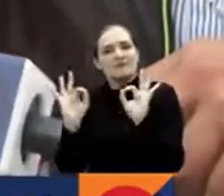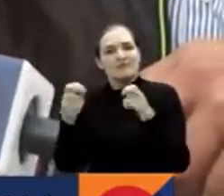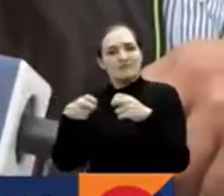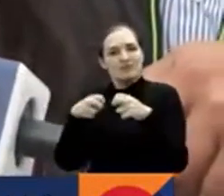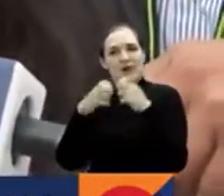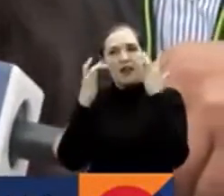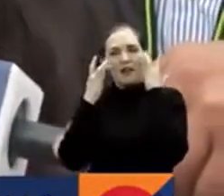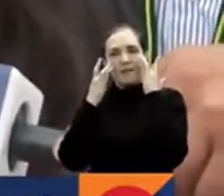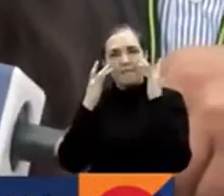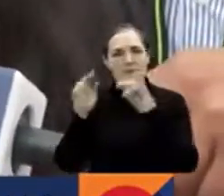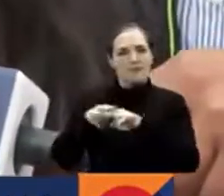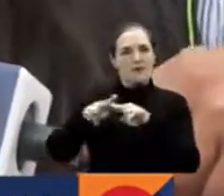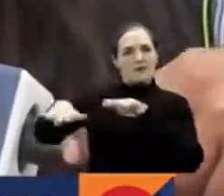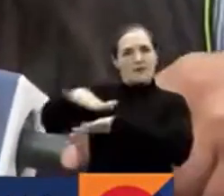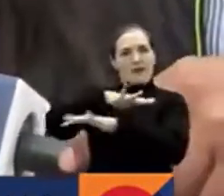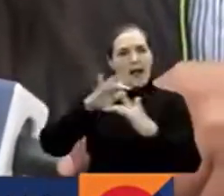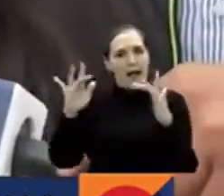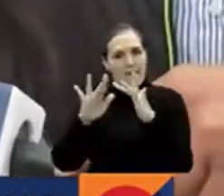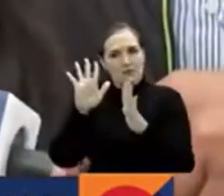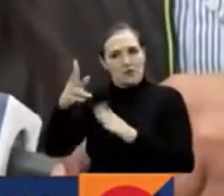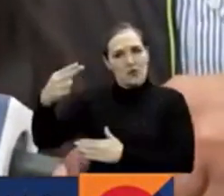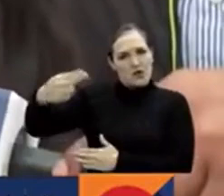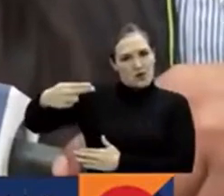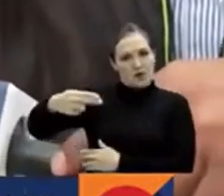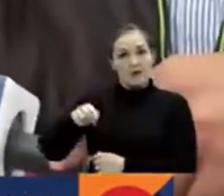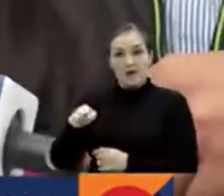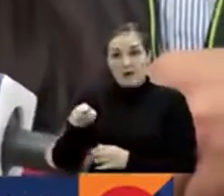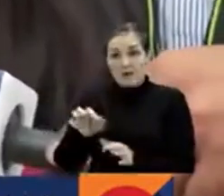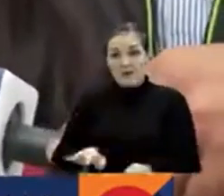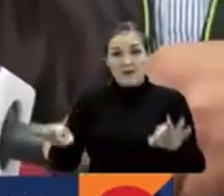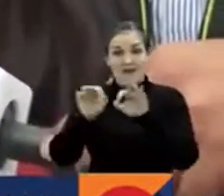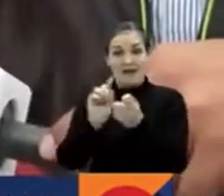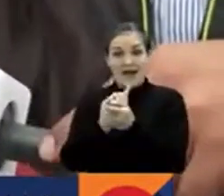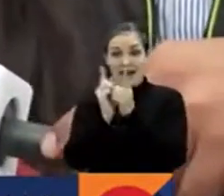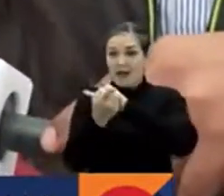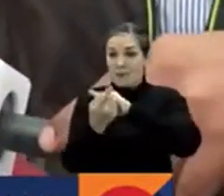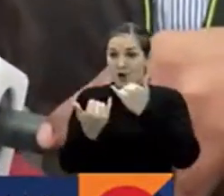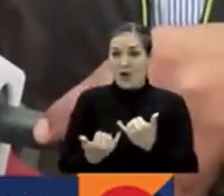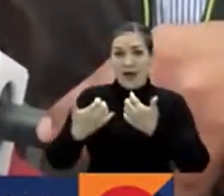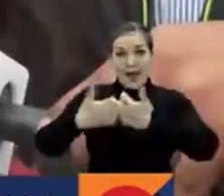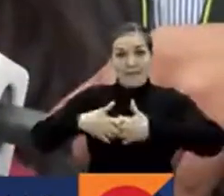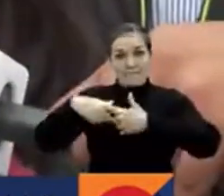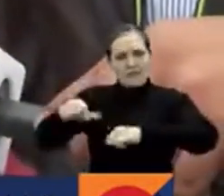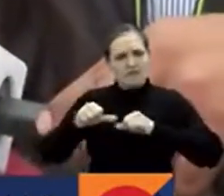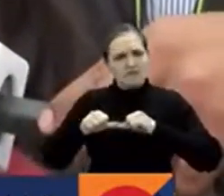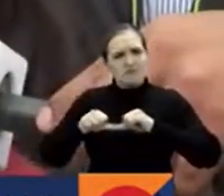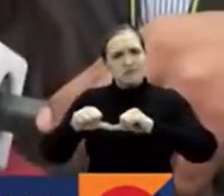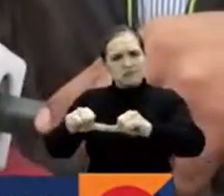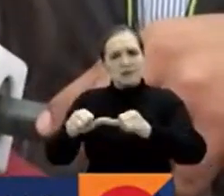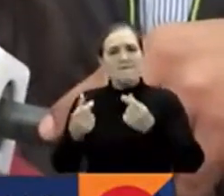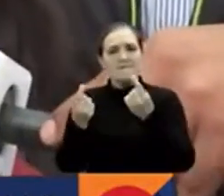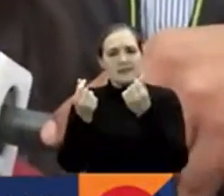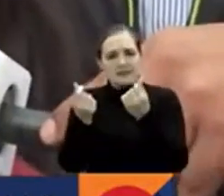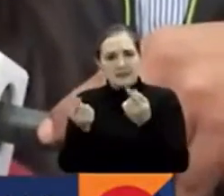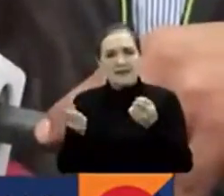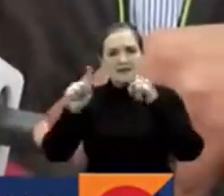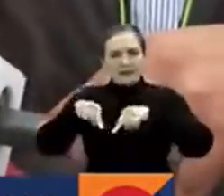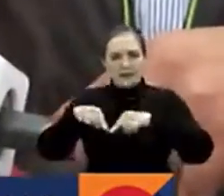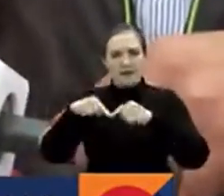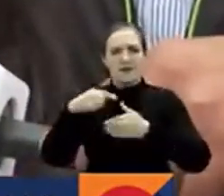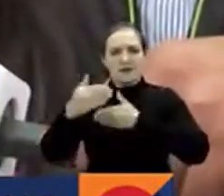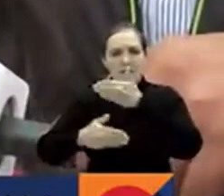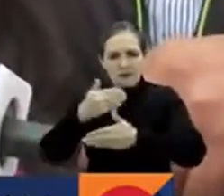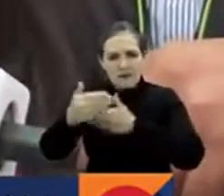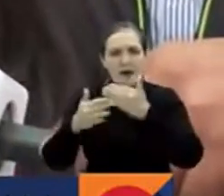energías verdes. Estamos seguros que con ese cambio tendremos una empresa no solamente sólida financieramente, sino también